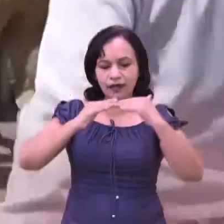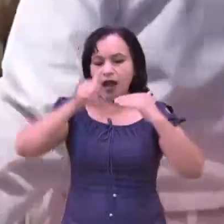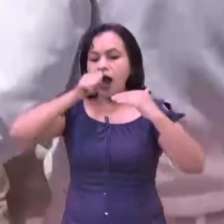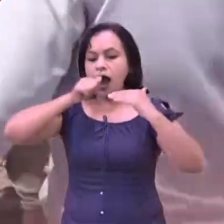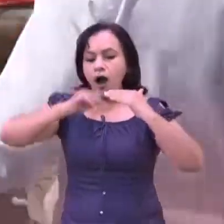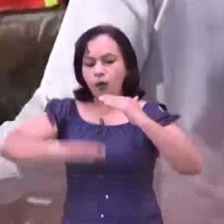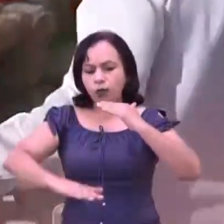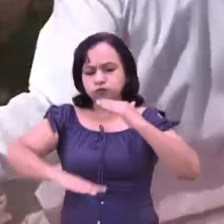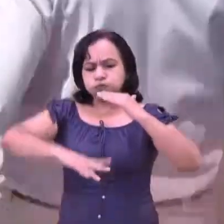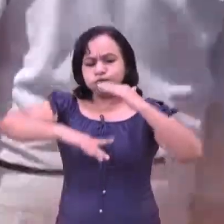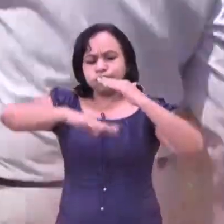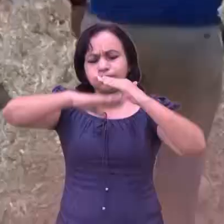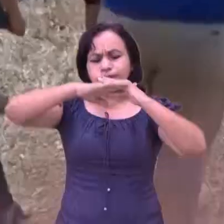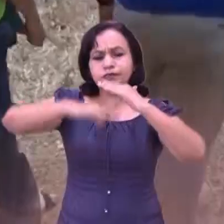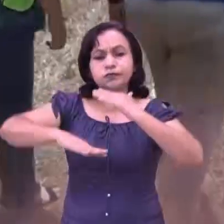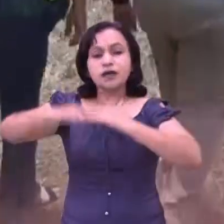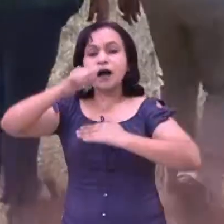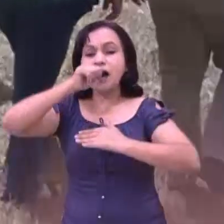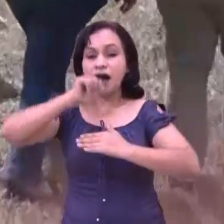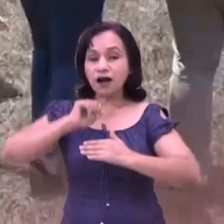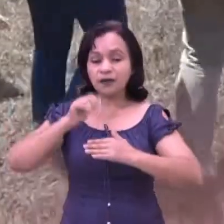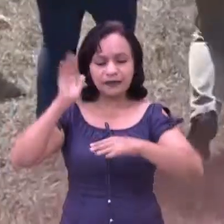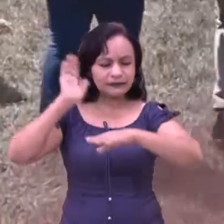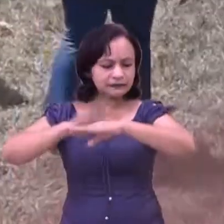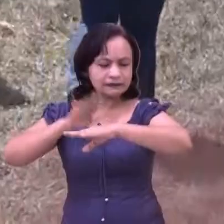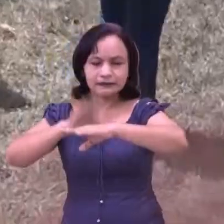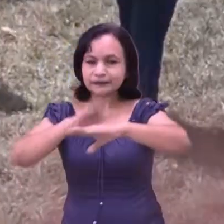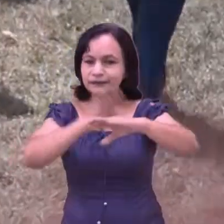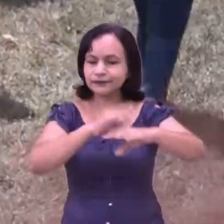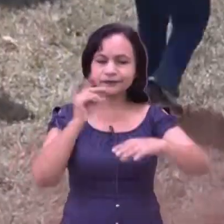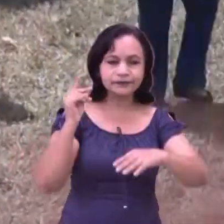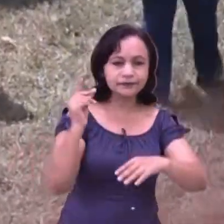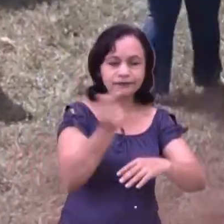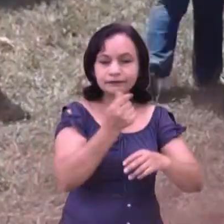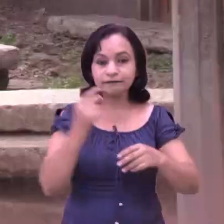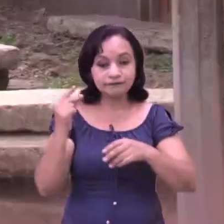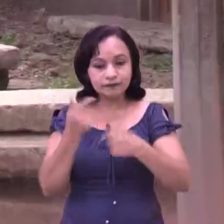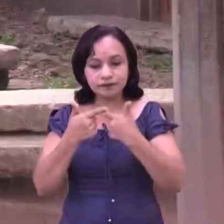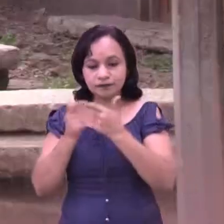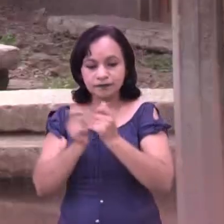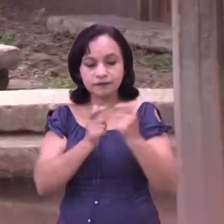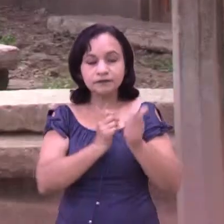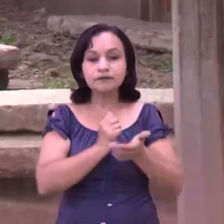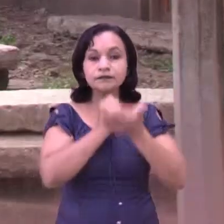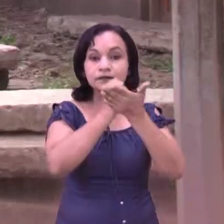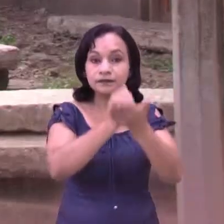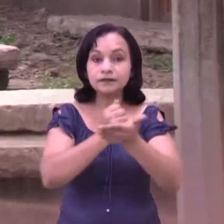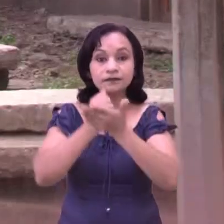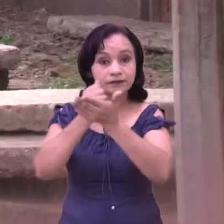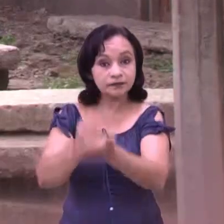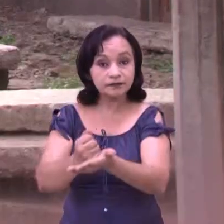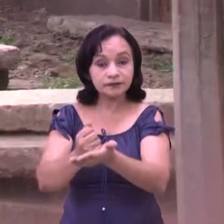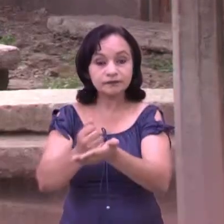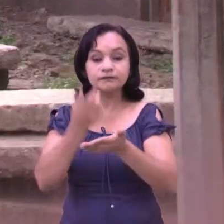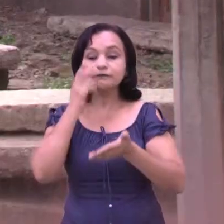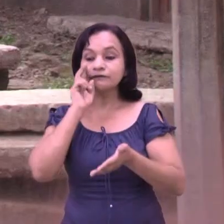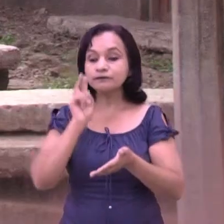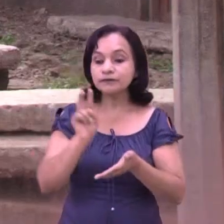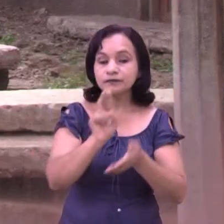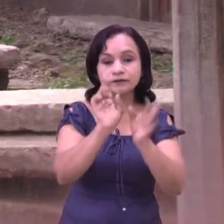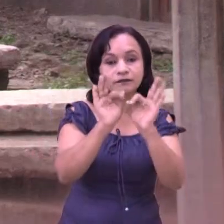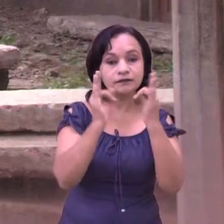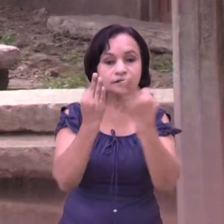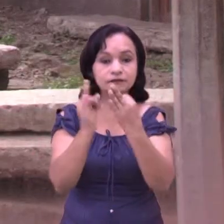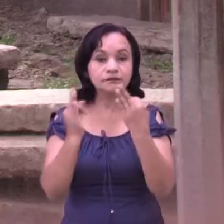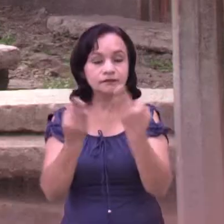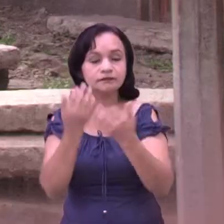inmediatamente, ¿verdad? orientamos, nos orientaron, nos activamos en el momento, ¿verdad? Y venimos a ver aquí a las familias que estaban